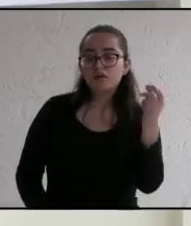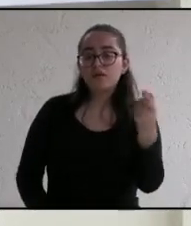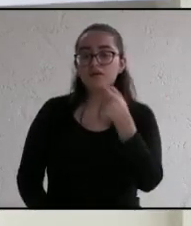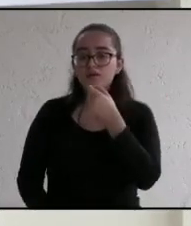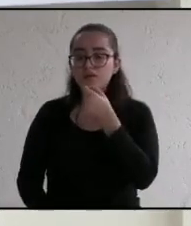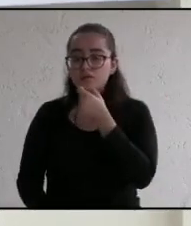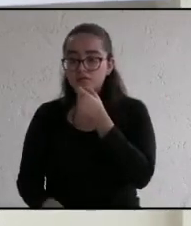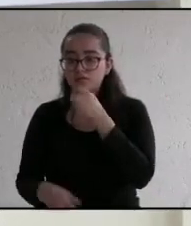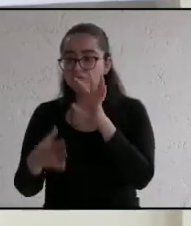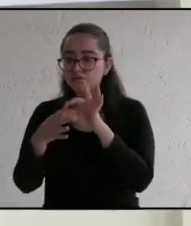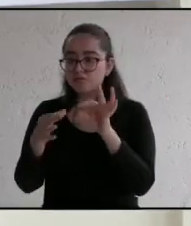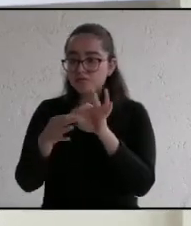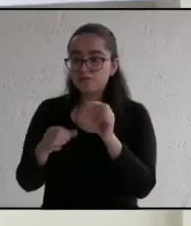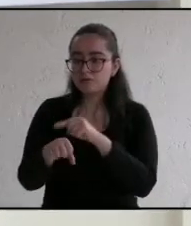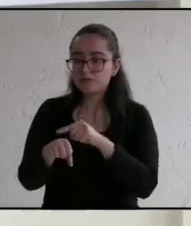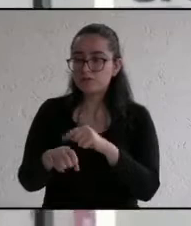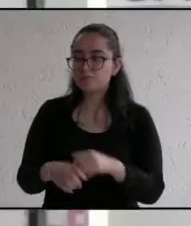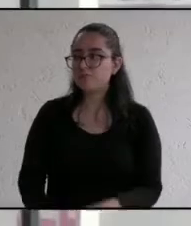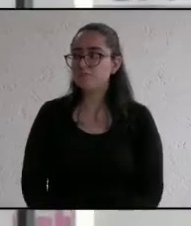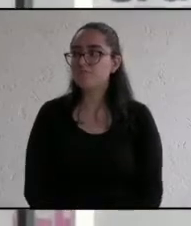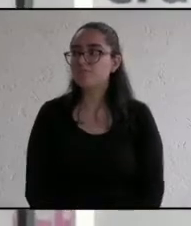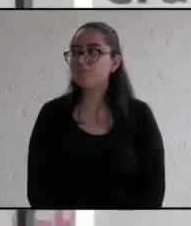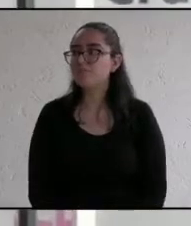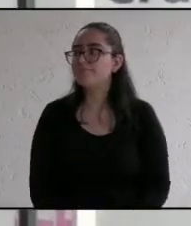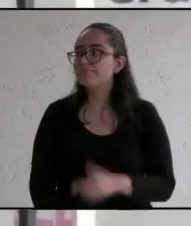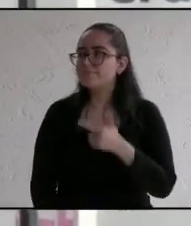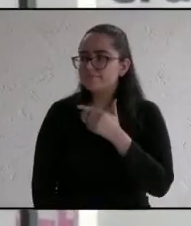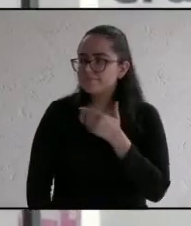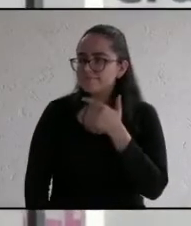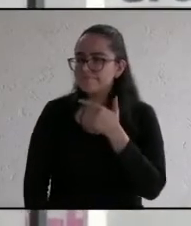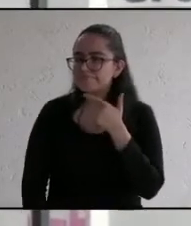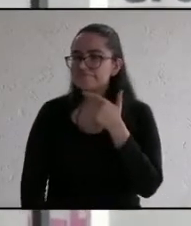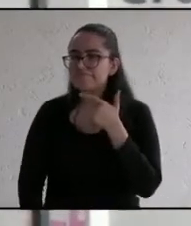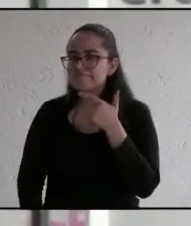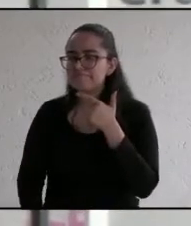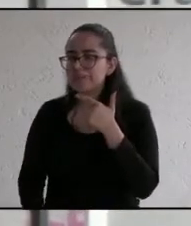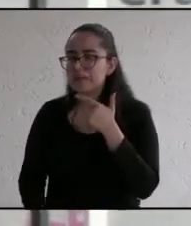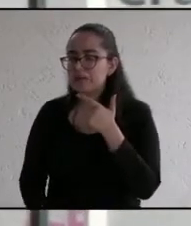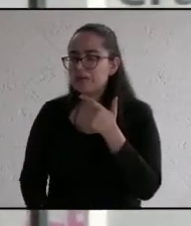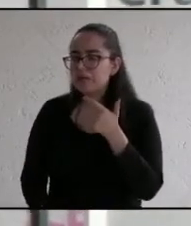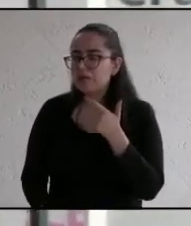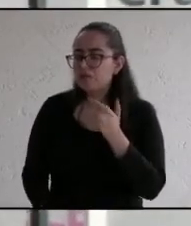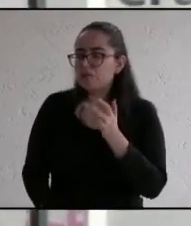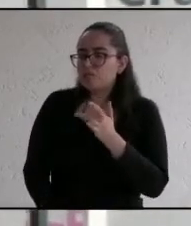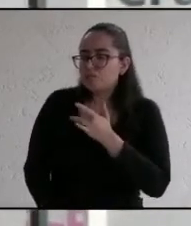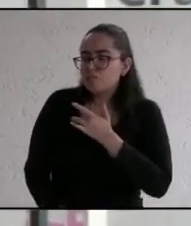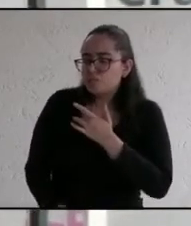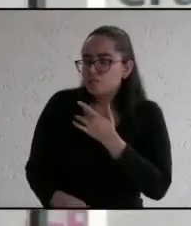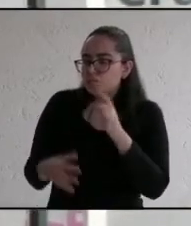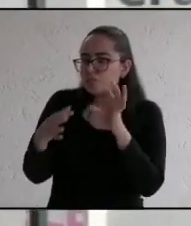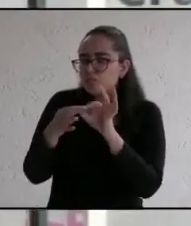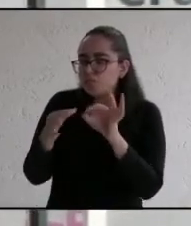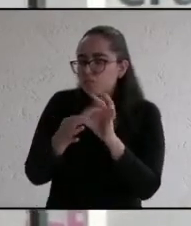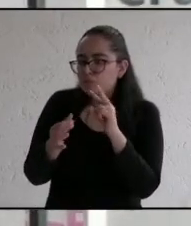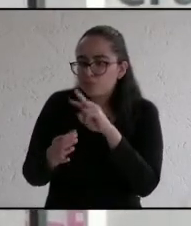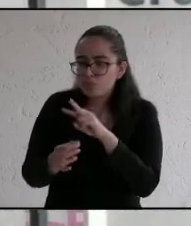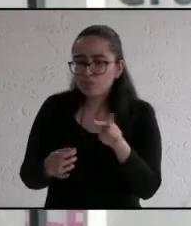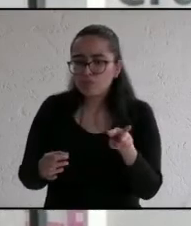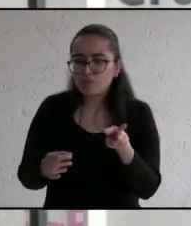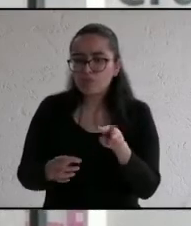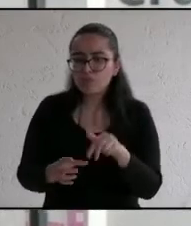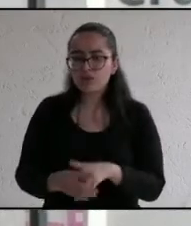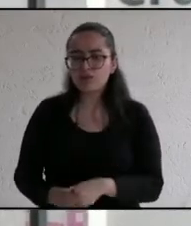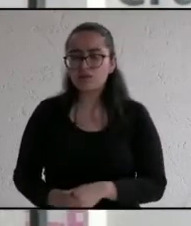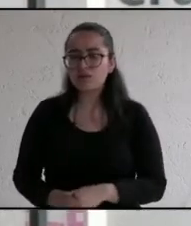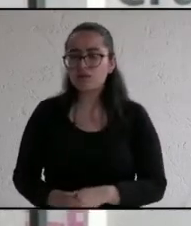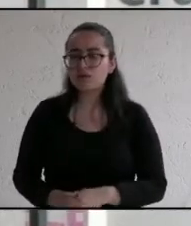réplicas. Adelante candidato. Justo escuchar a todos mis compañeros que están contendiendo para la alcaldía y por ahí escuché que no